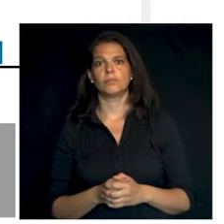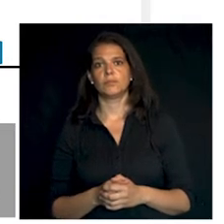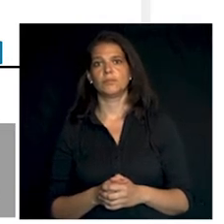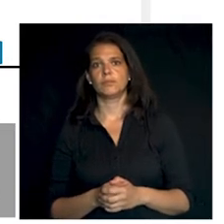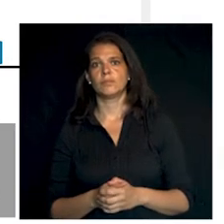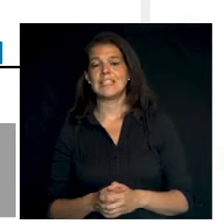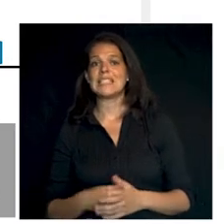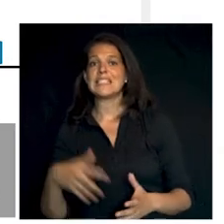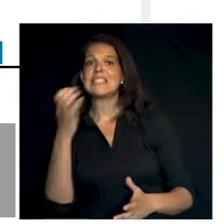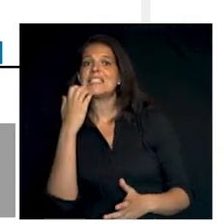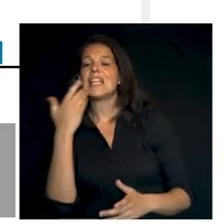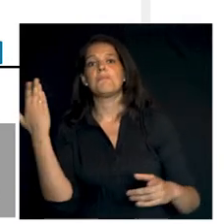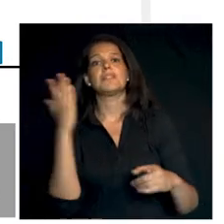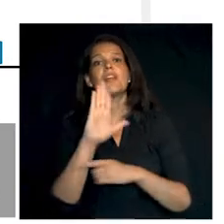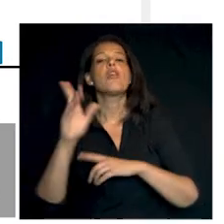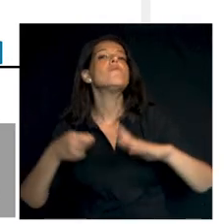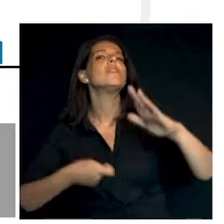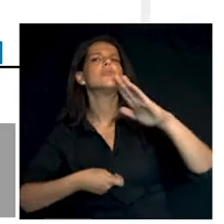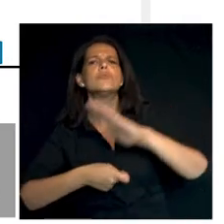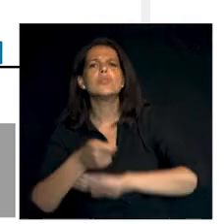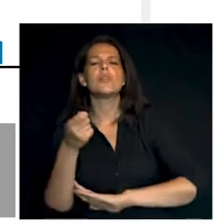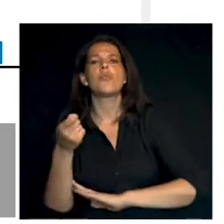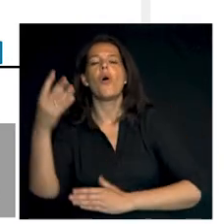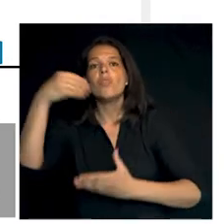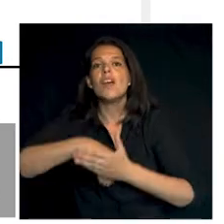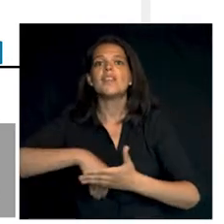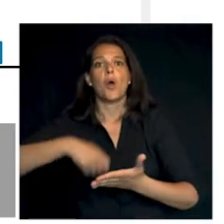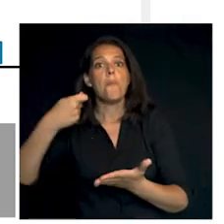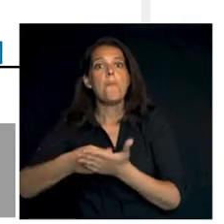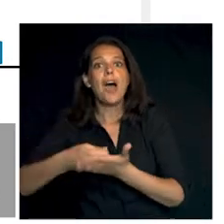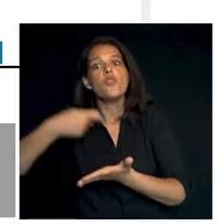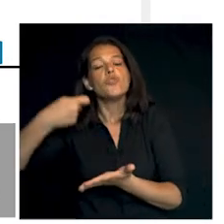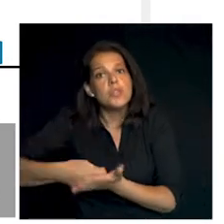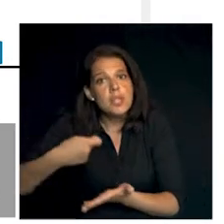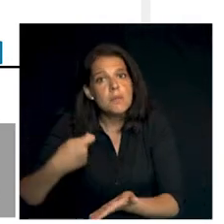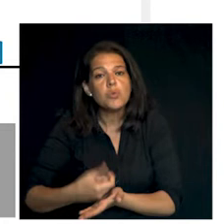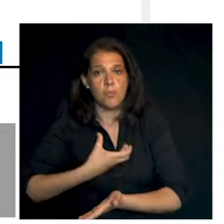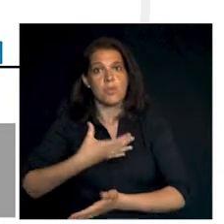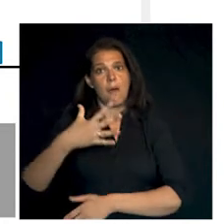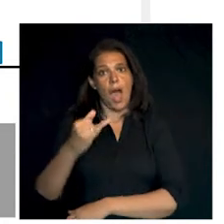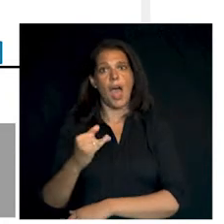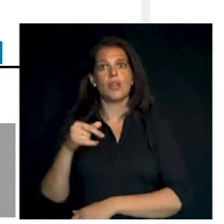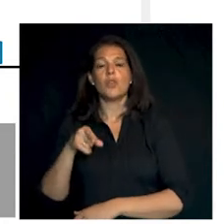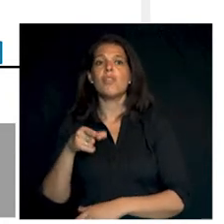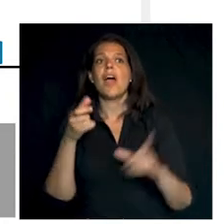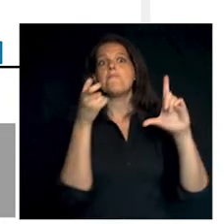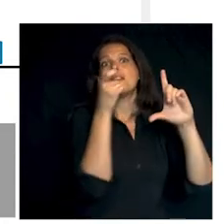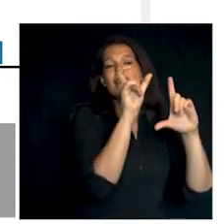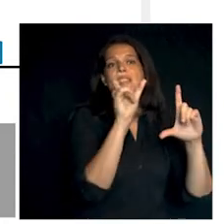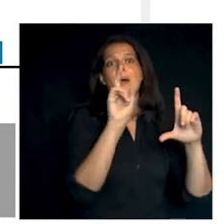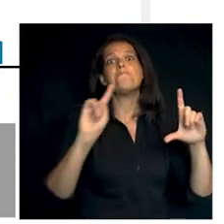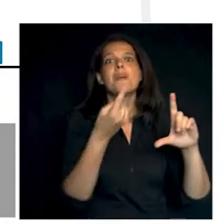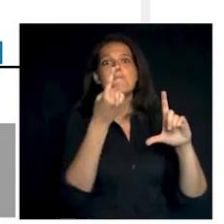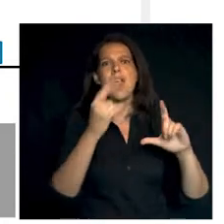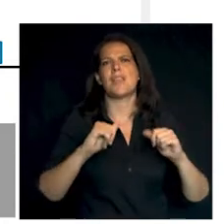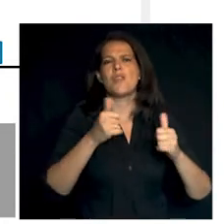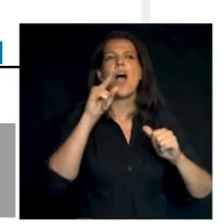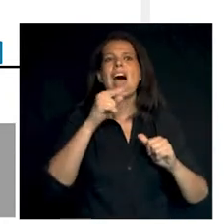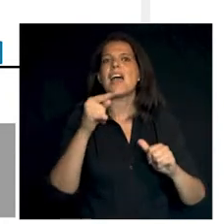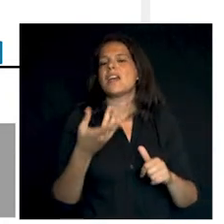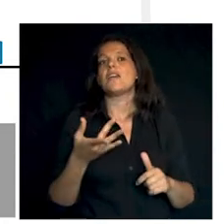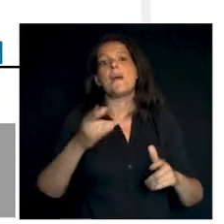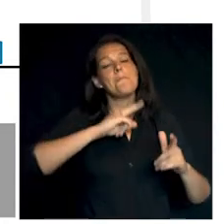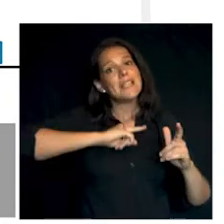En el caso de que la presentación de la solicitud conlleve el pago de un tributo municipal, en esta primera pestaña de Inicio se